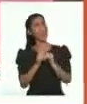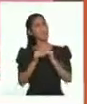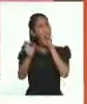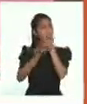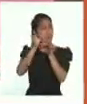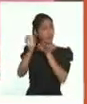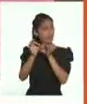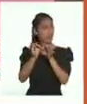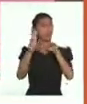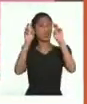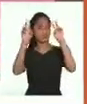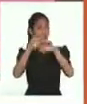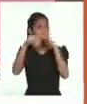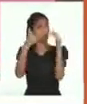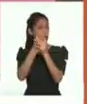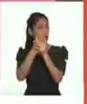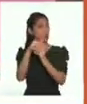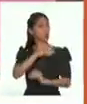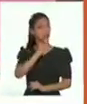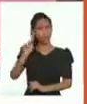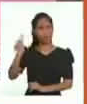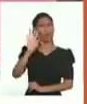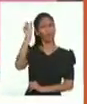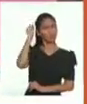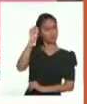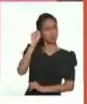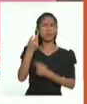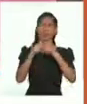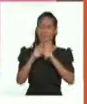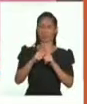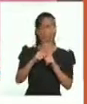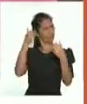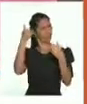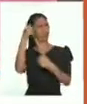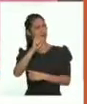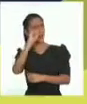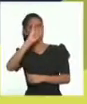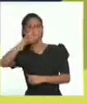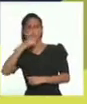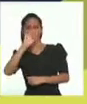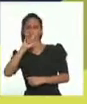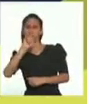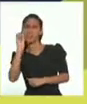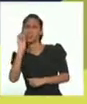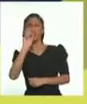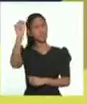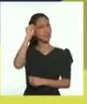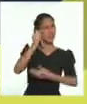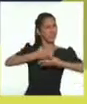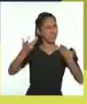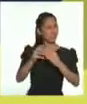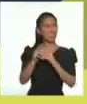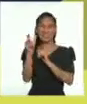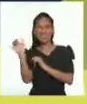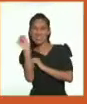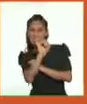hablando de ser sujetos de derechos, pero ¿qué significa ser sujetos de derechos? Se parece mucho a lo que te dijo tu mamá. Un sujeto